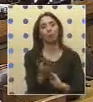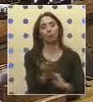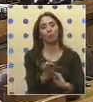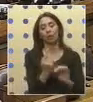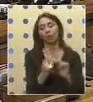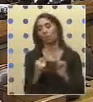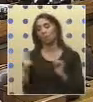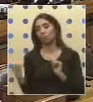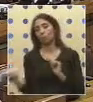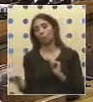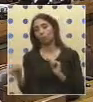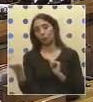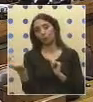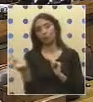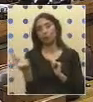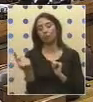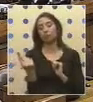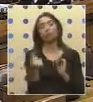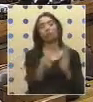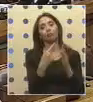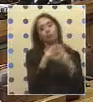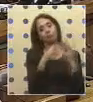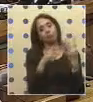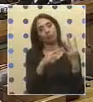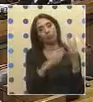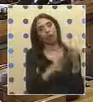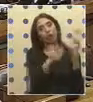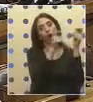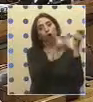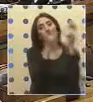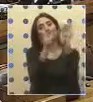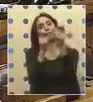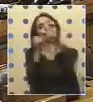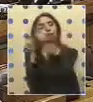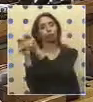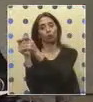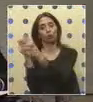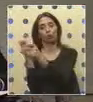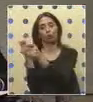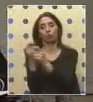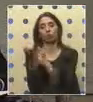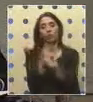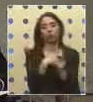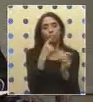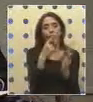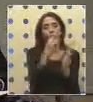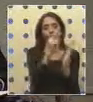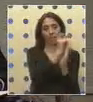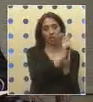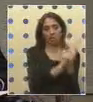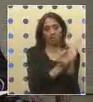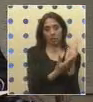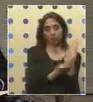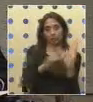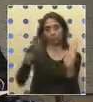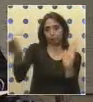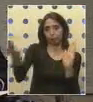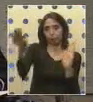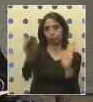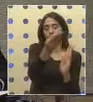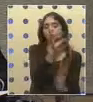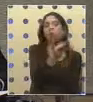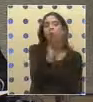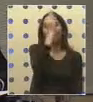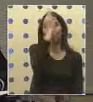intermedio, que se puedan despachar los siguientes oficios, que los voy a entregar por escrito, que indica de los